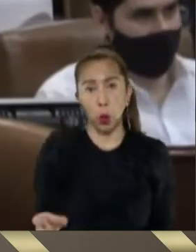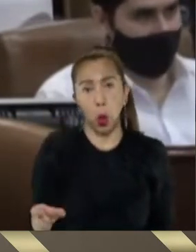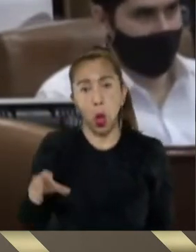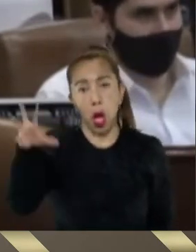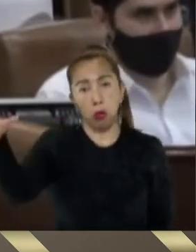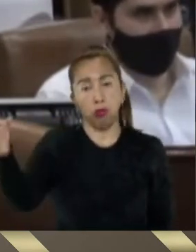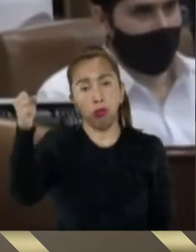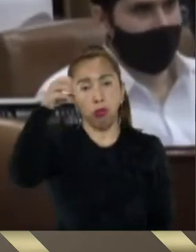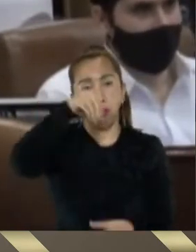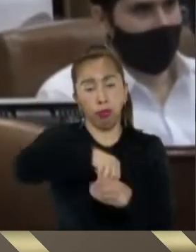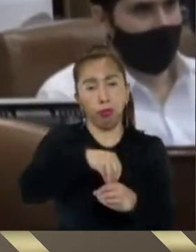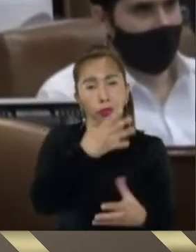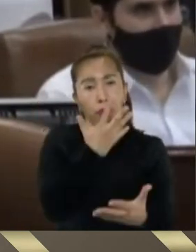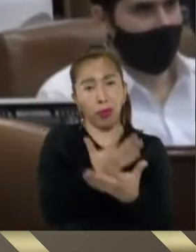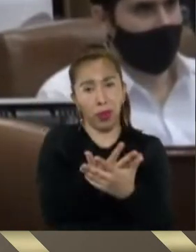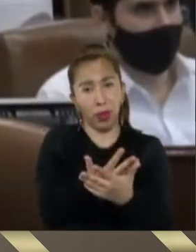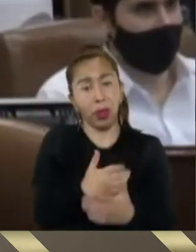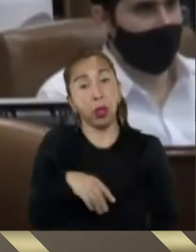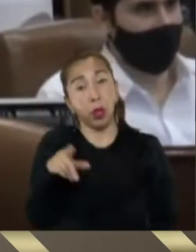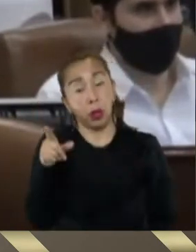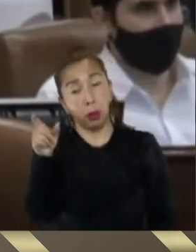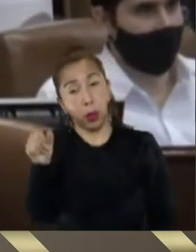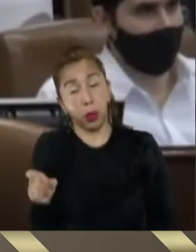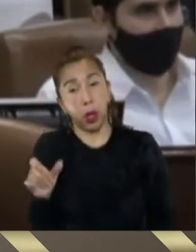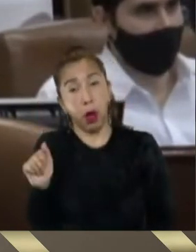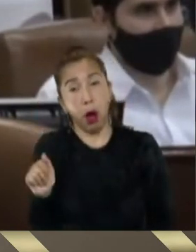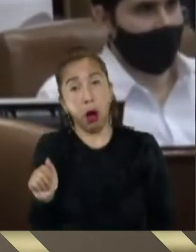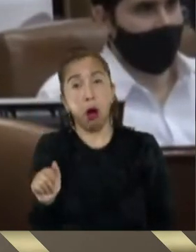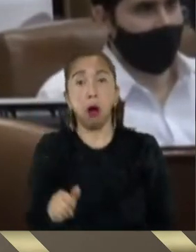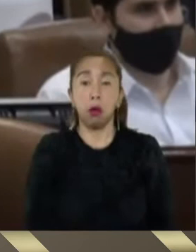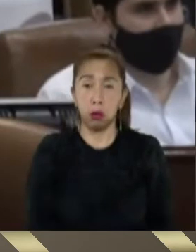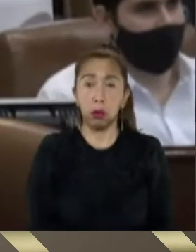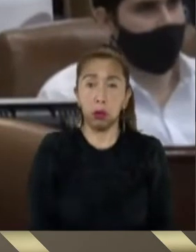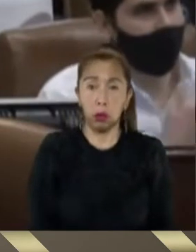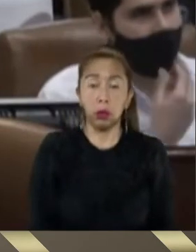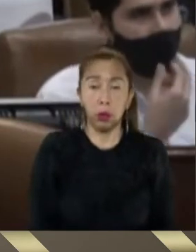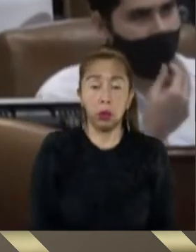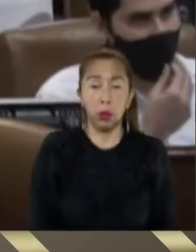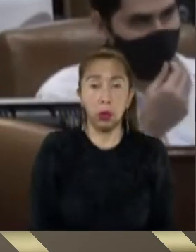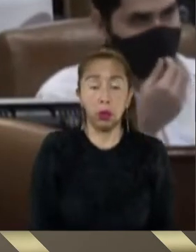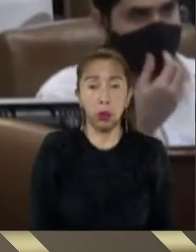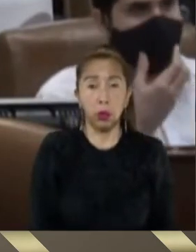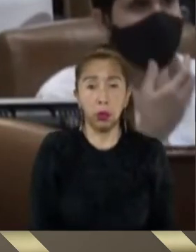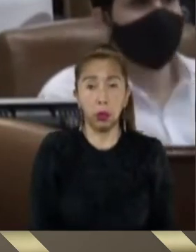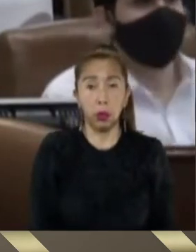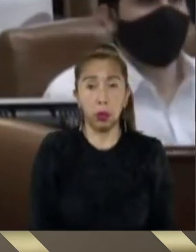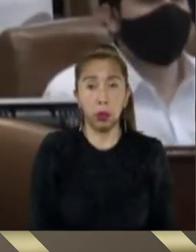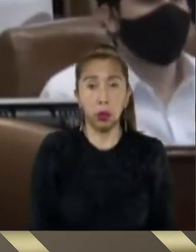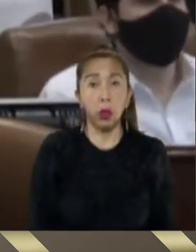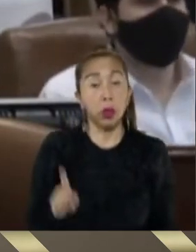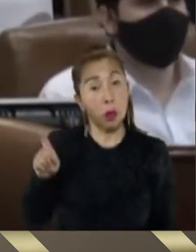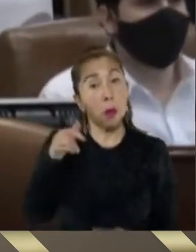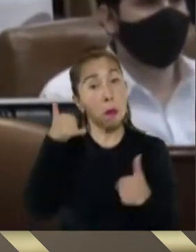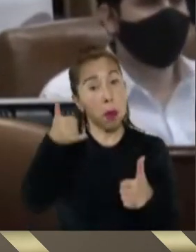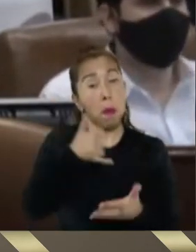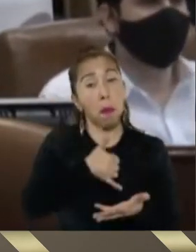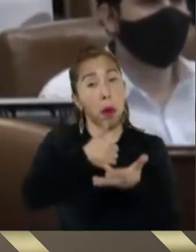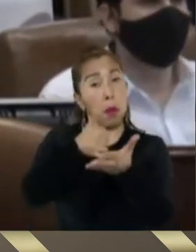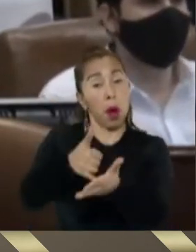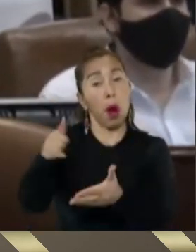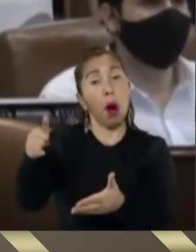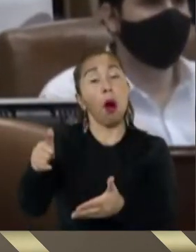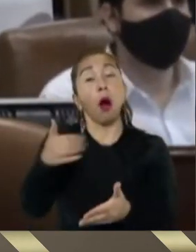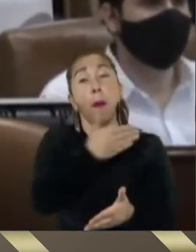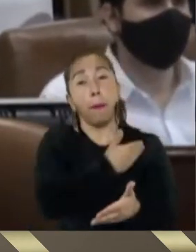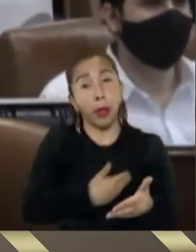sátrapa al sátrapa de vieire que además muy bien premiado estaba en presidencia de la república por poco